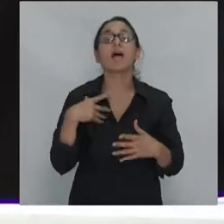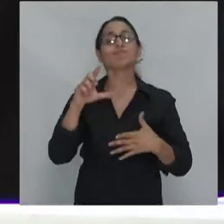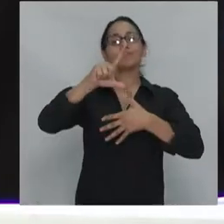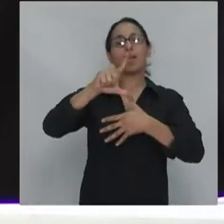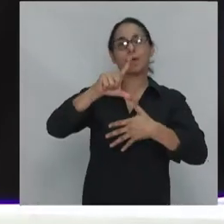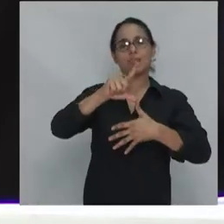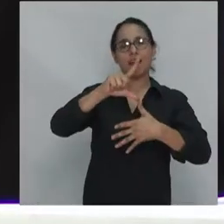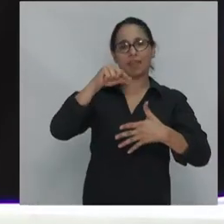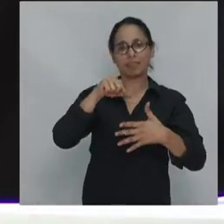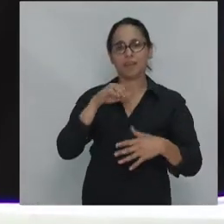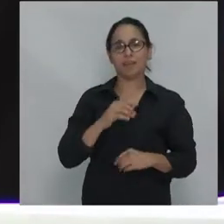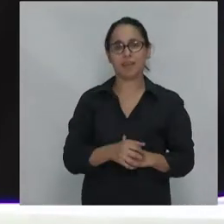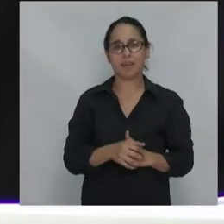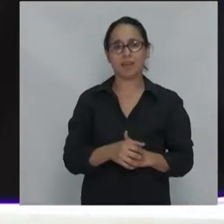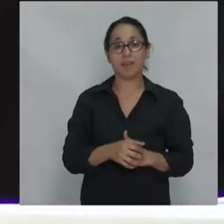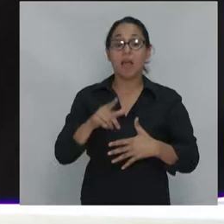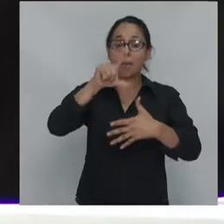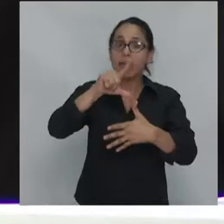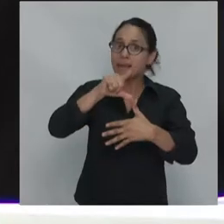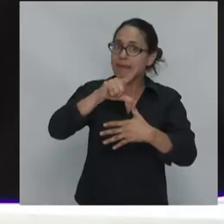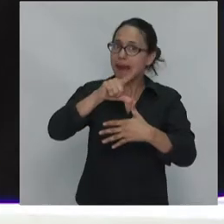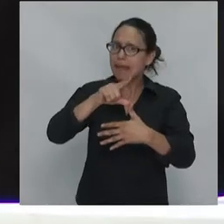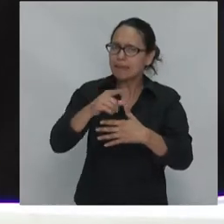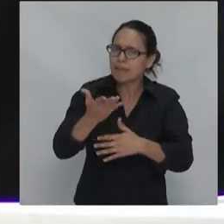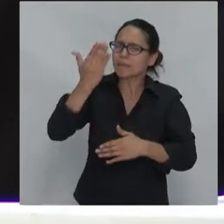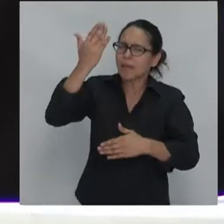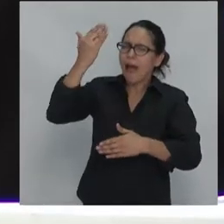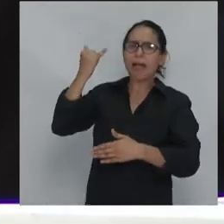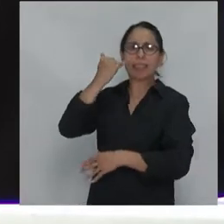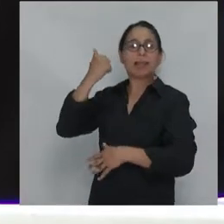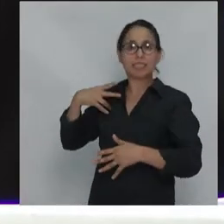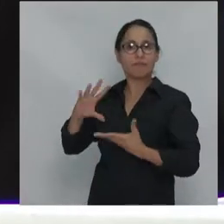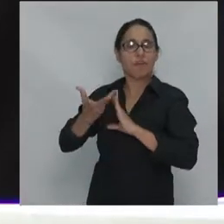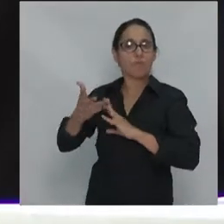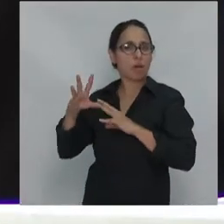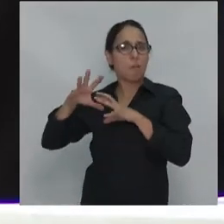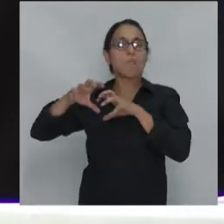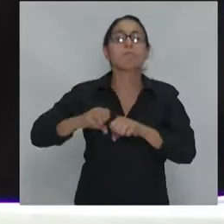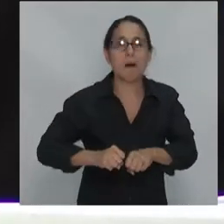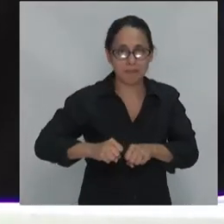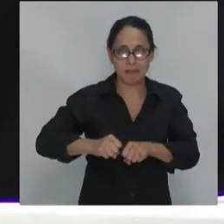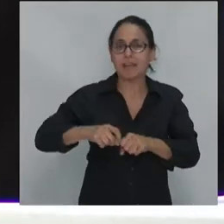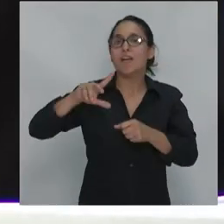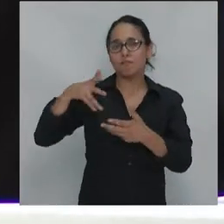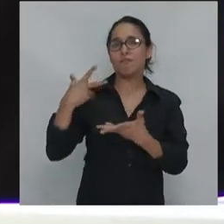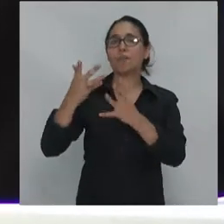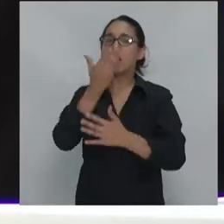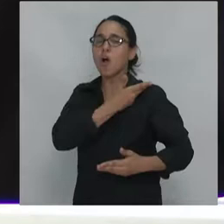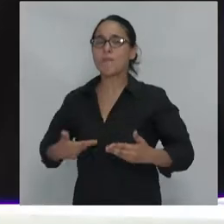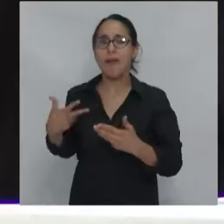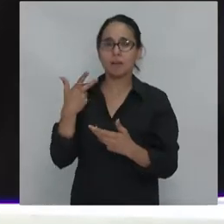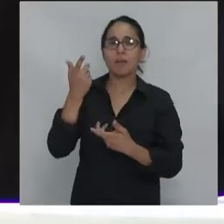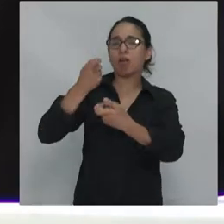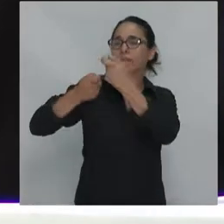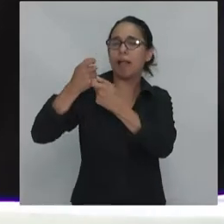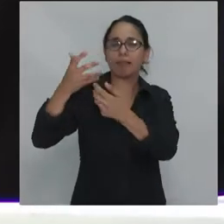temprano ataques así fuertes neoliberales. Y las consecuencias, evidentemente, del neoliberalismo han